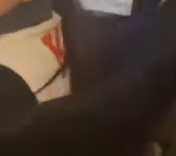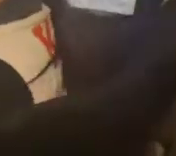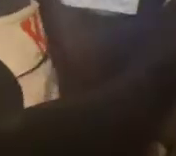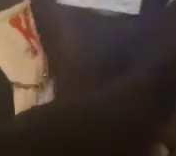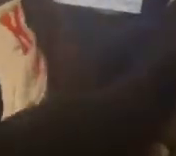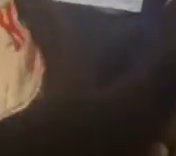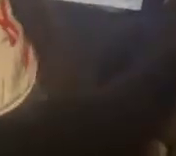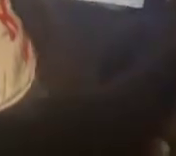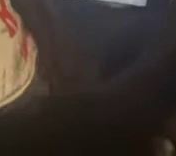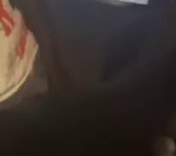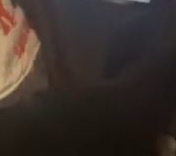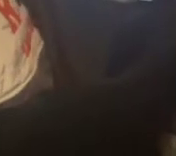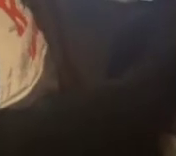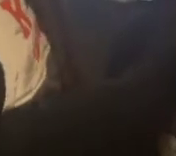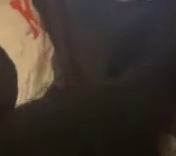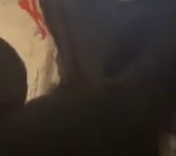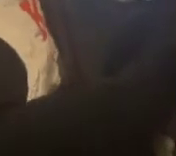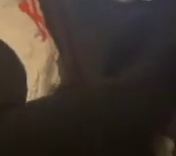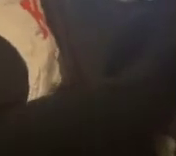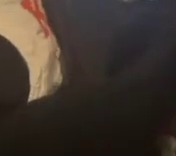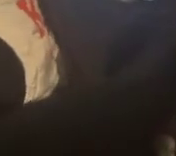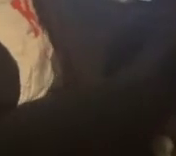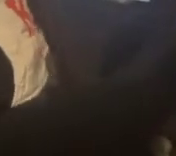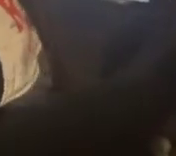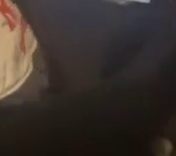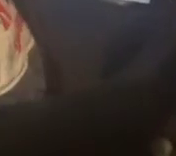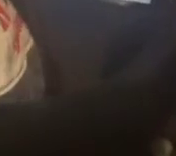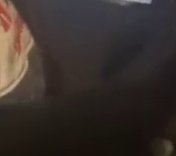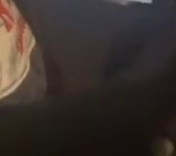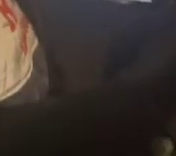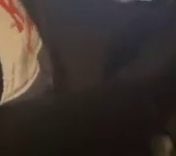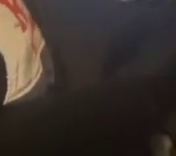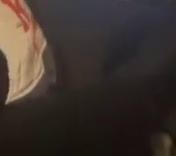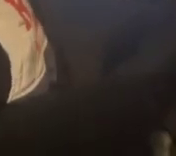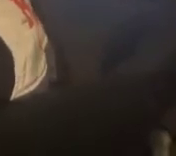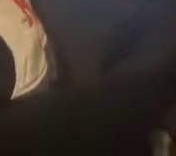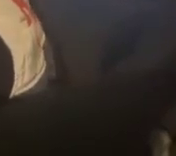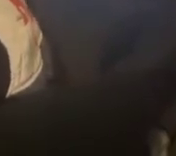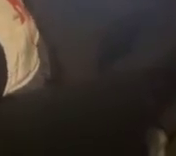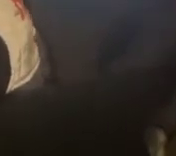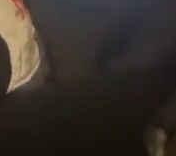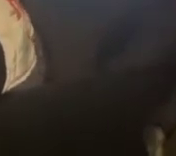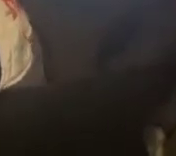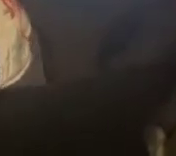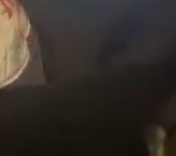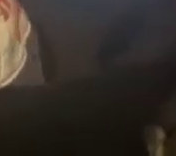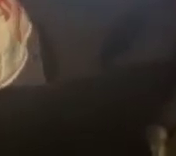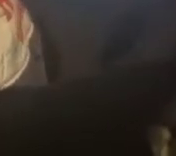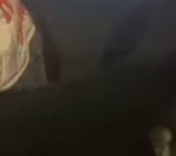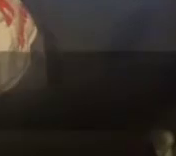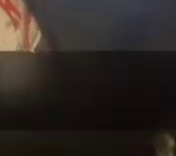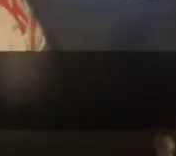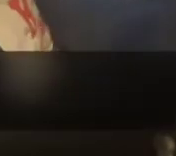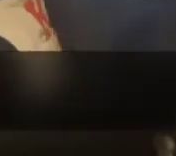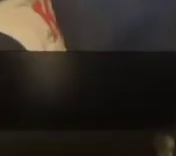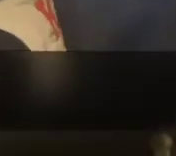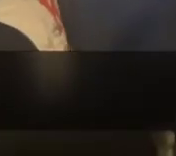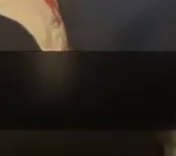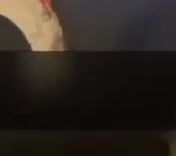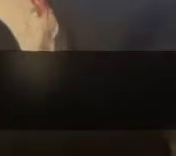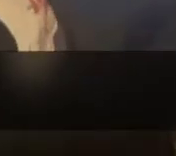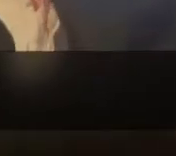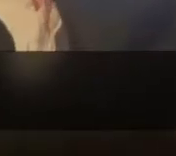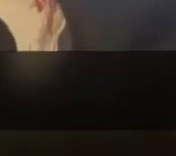vive la experiencia de ser un piloto de carrera en nuestro simulador de manejo aquí en la sala Taracaguasa del museo canal